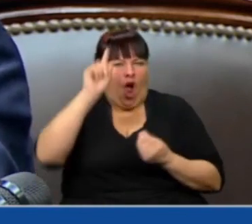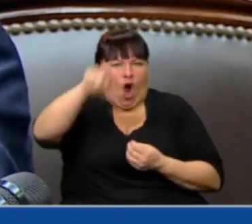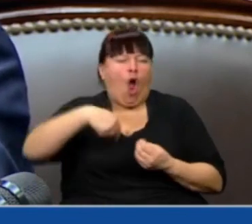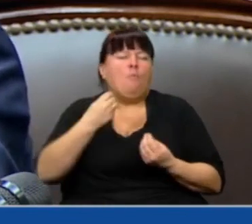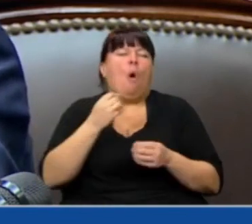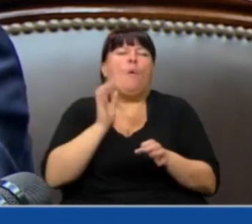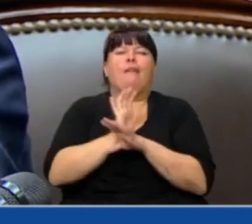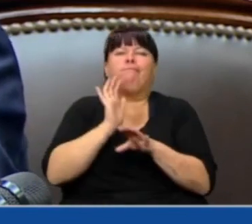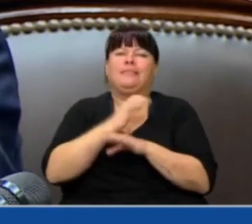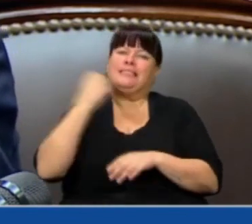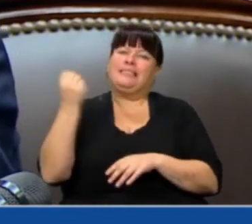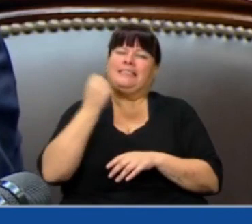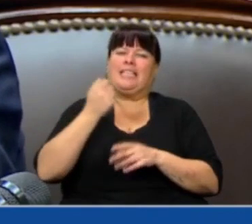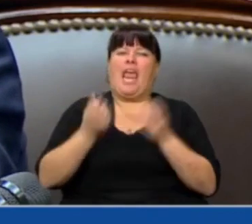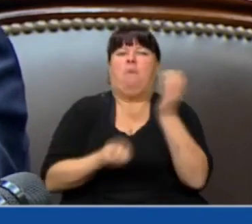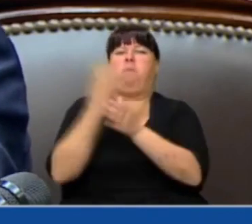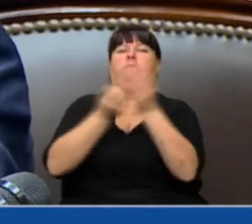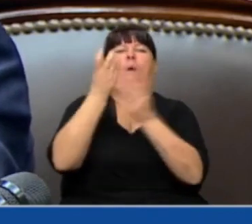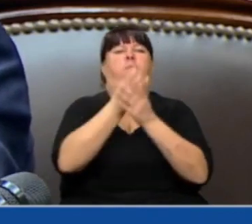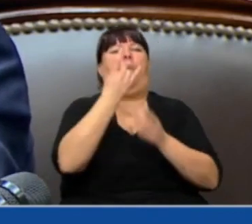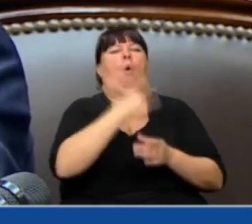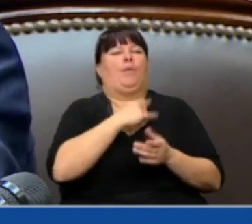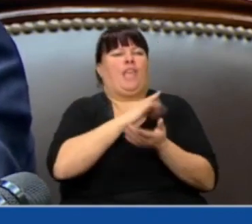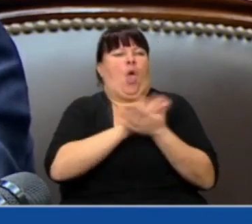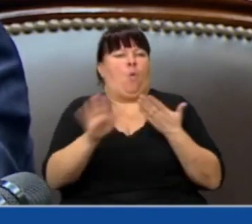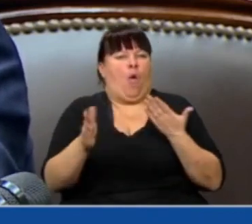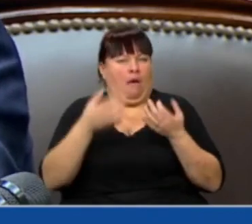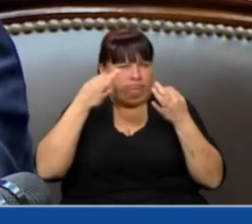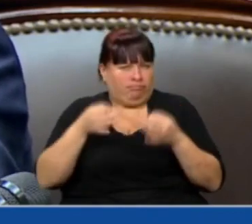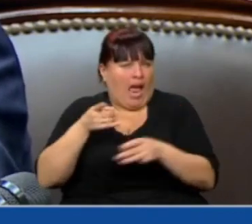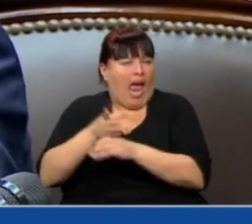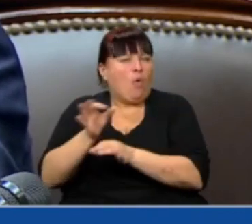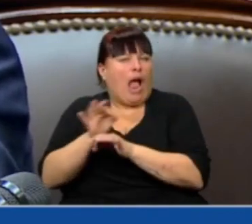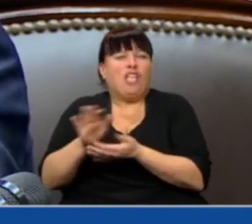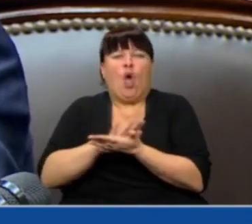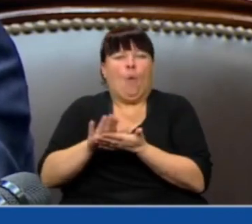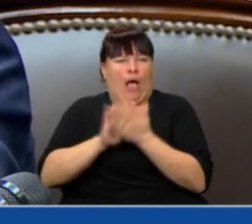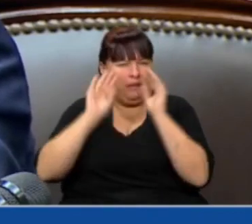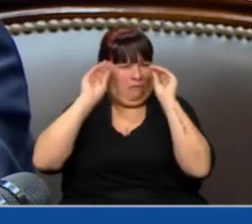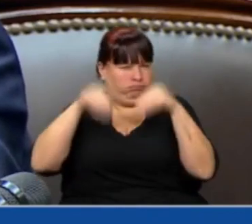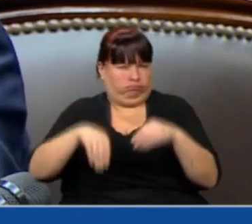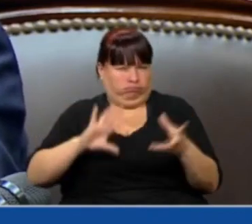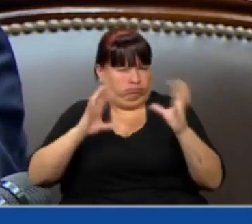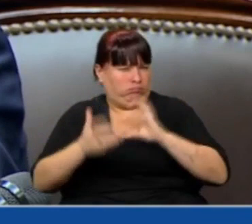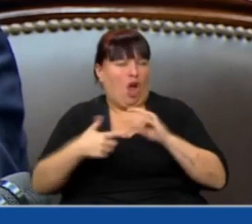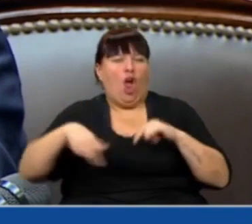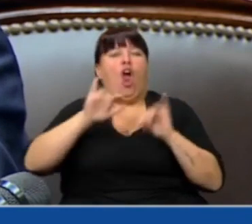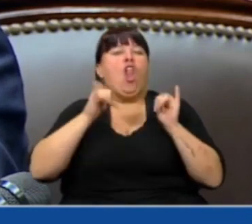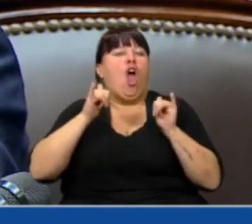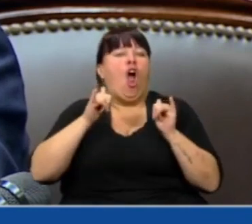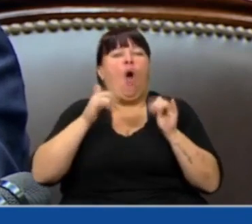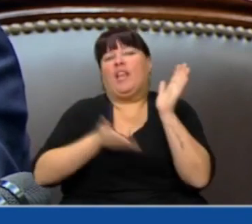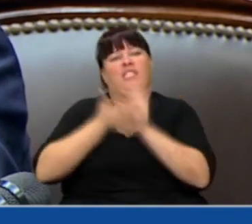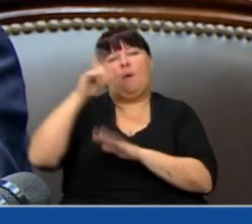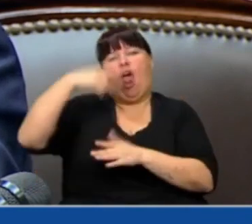intento de aluvión de universidades nuevas mientras la educación básica se cae a pedazos y los jóvenes que pueden se van del